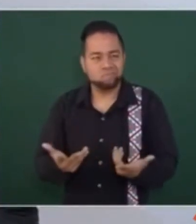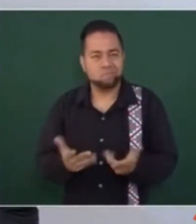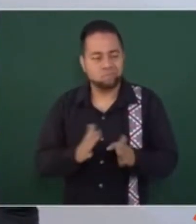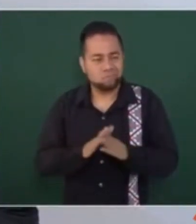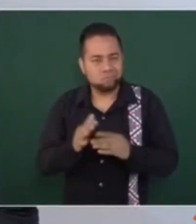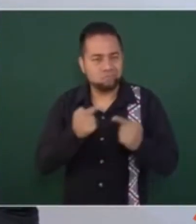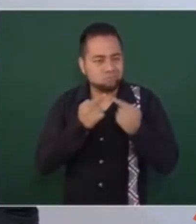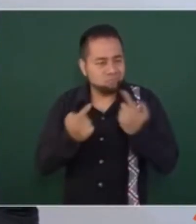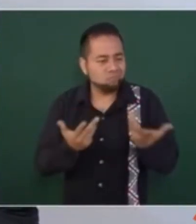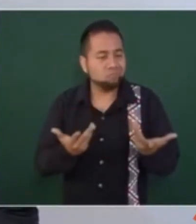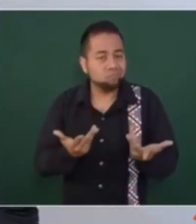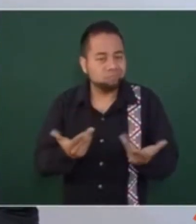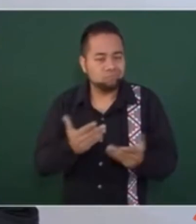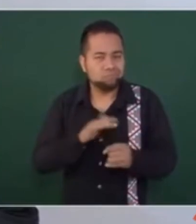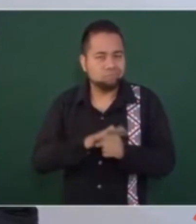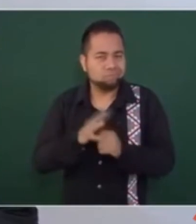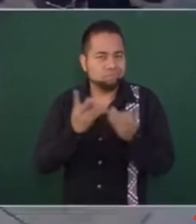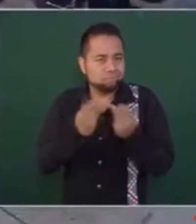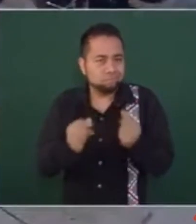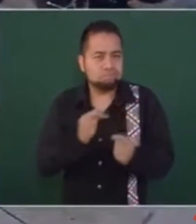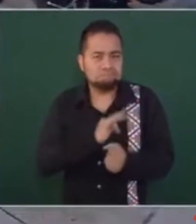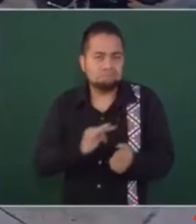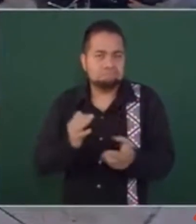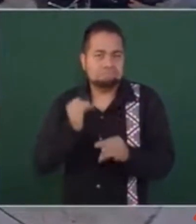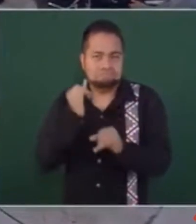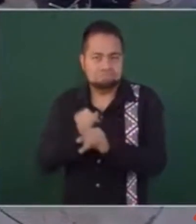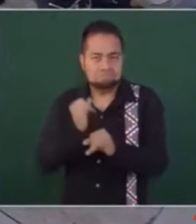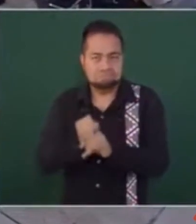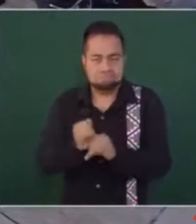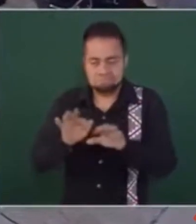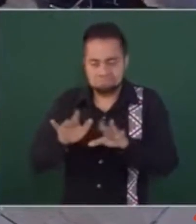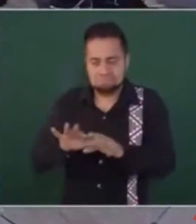puede ser incluso de manera electrónica.